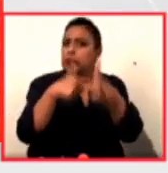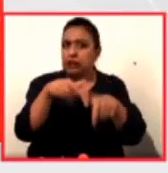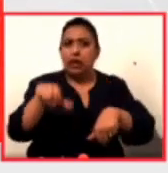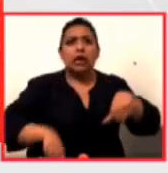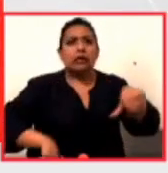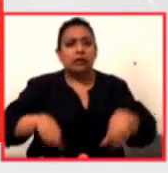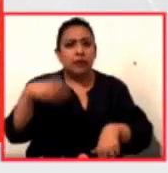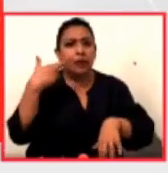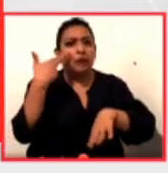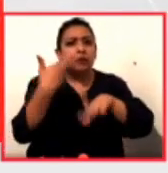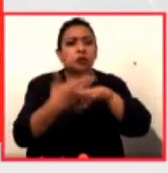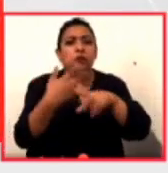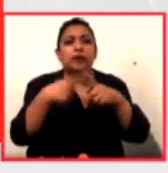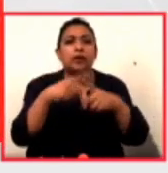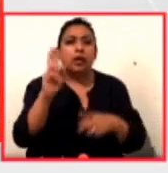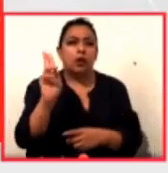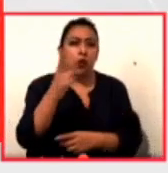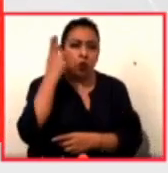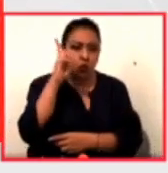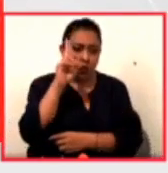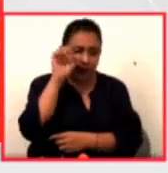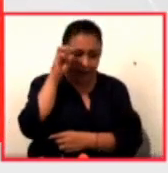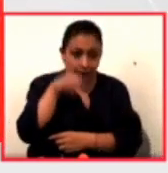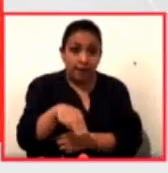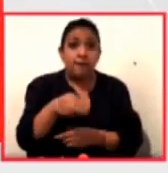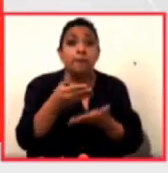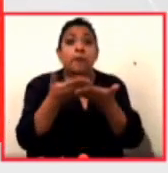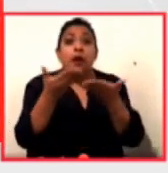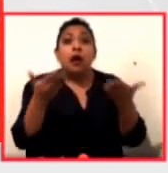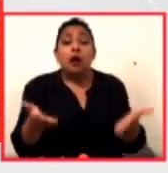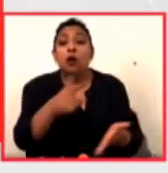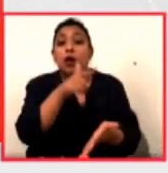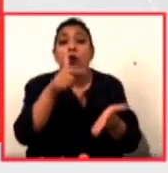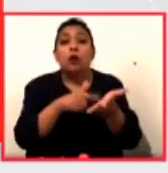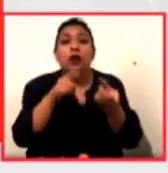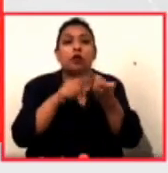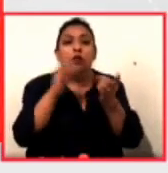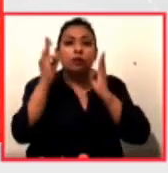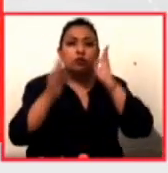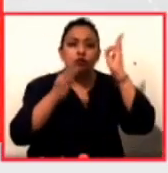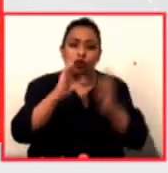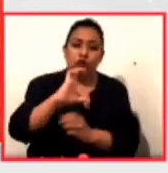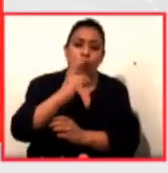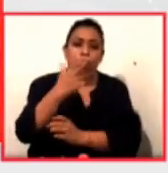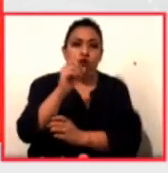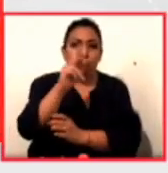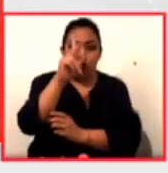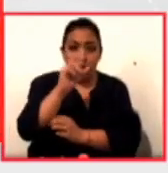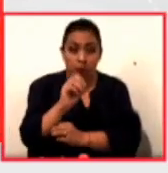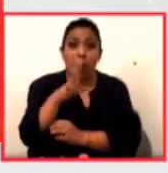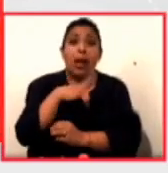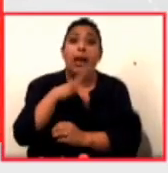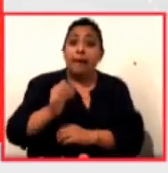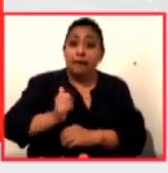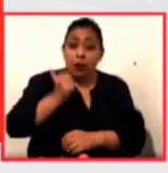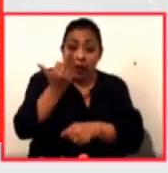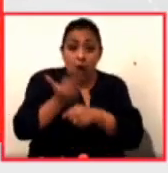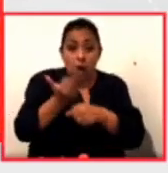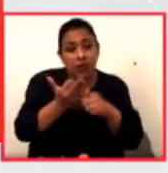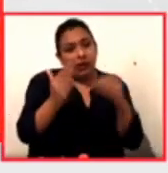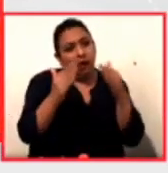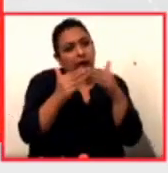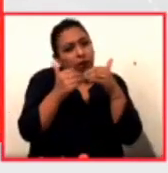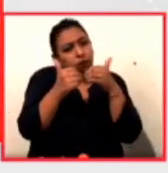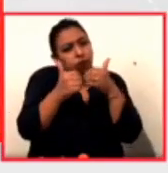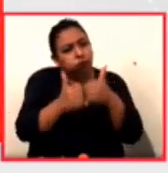organiza la Universidad Nacional Autónoma de México, en este caso, en el Museo Universitario del Chopo, que, bueno, aprovecha este tiempo de cuarentena